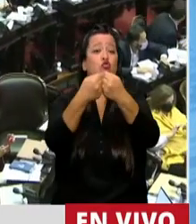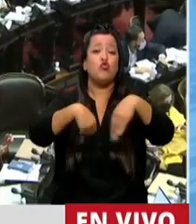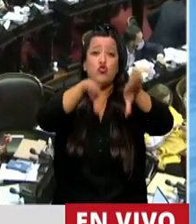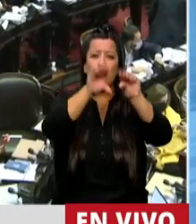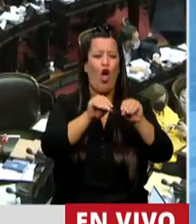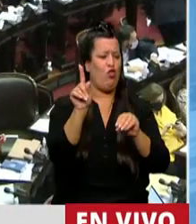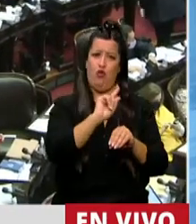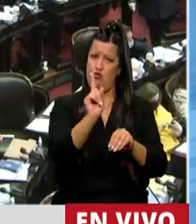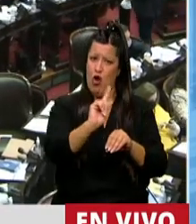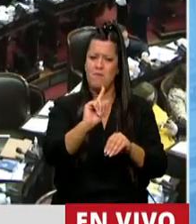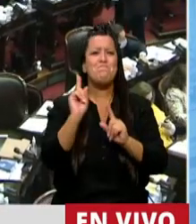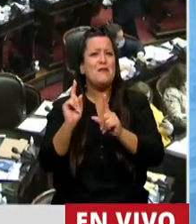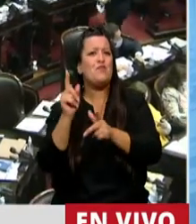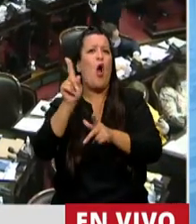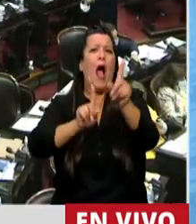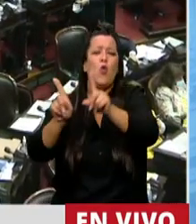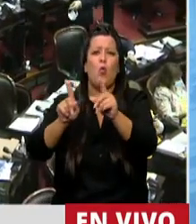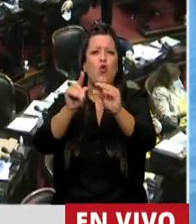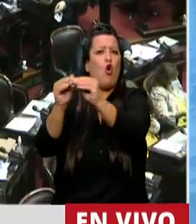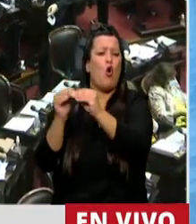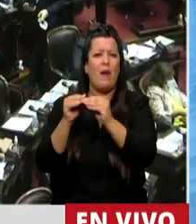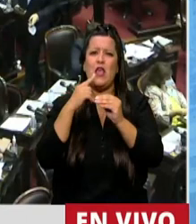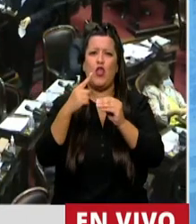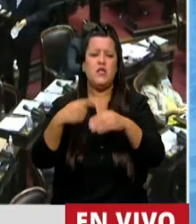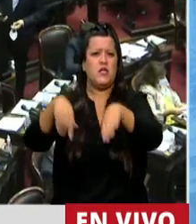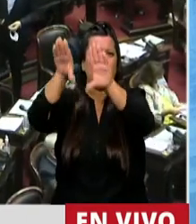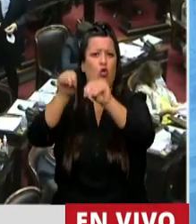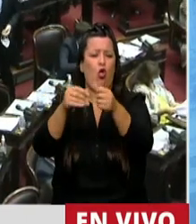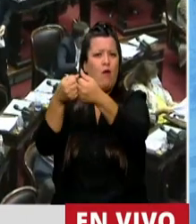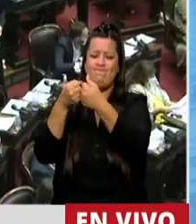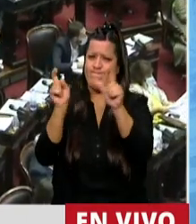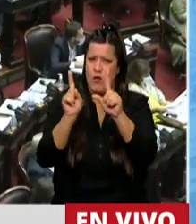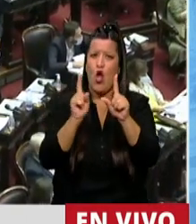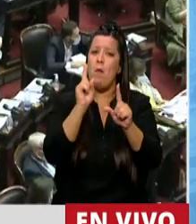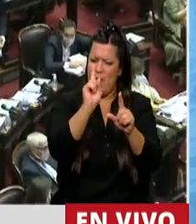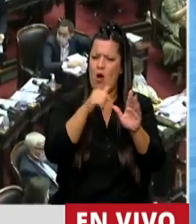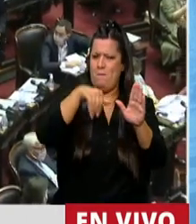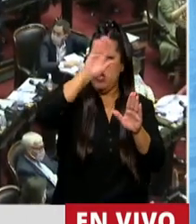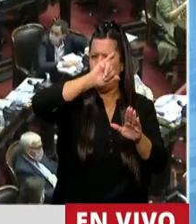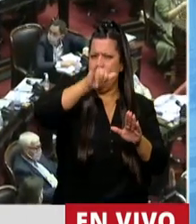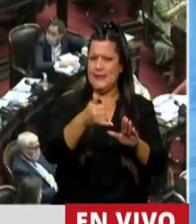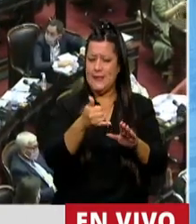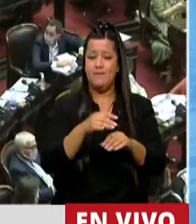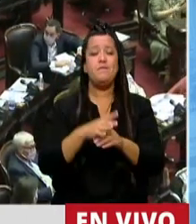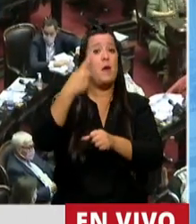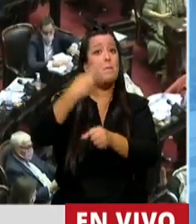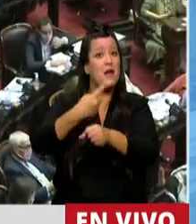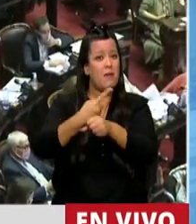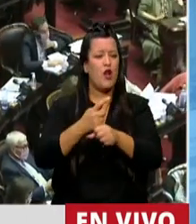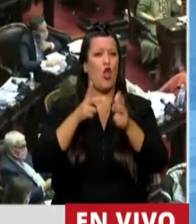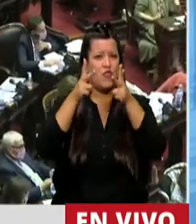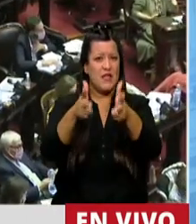como han expresado algunos colegas en sus exposiciones. En primer lugar, nosotros vemos